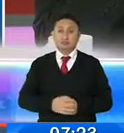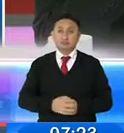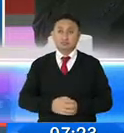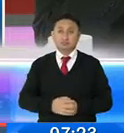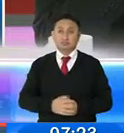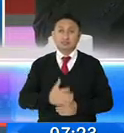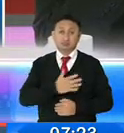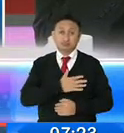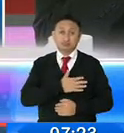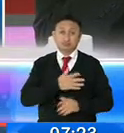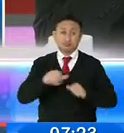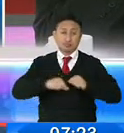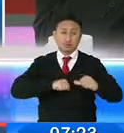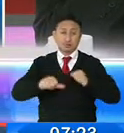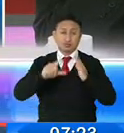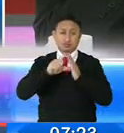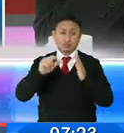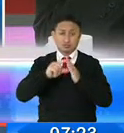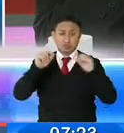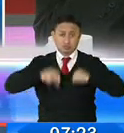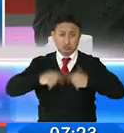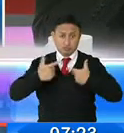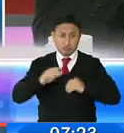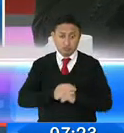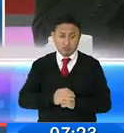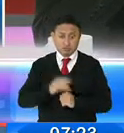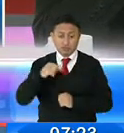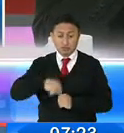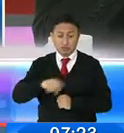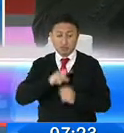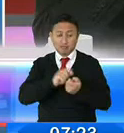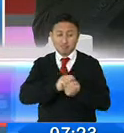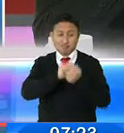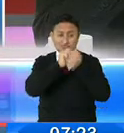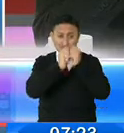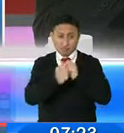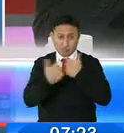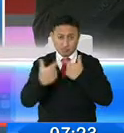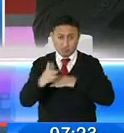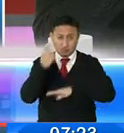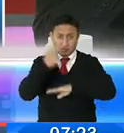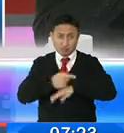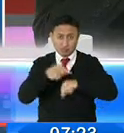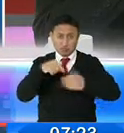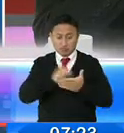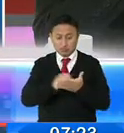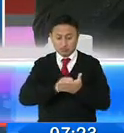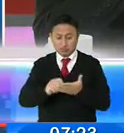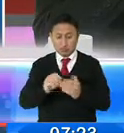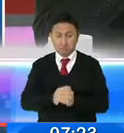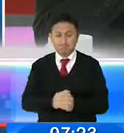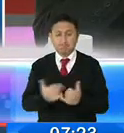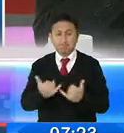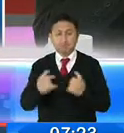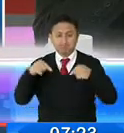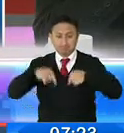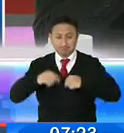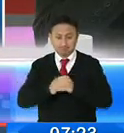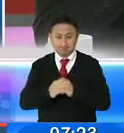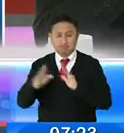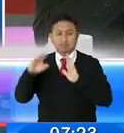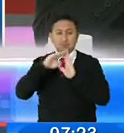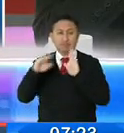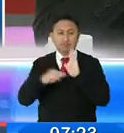administración tributaria nosotros también ya hemos emitido la correspondiente resolución y con ello pues establecer ciertos